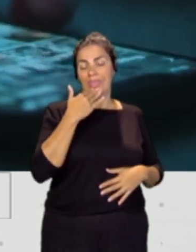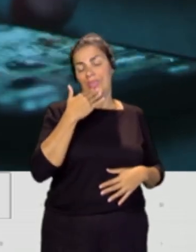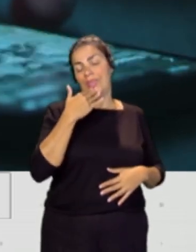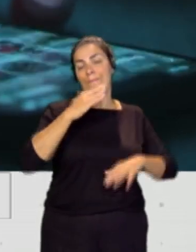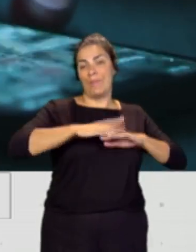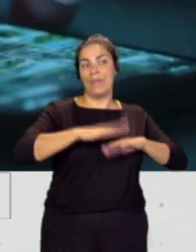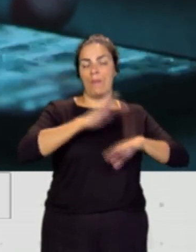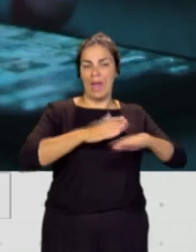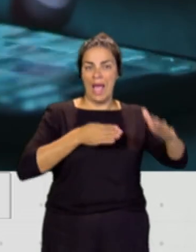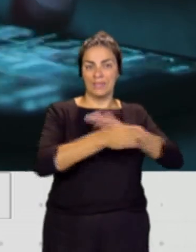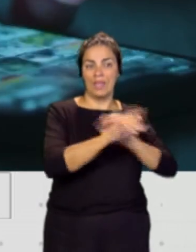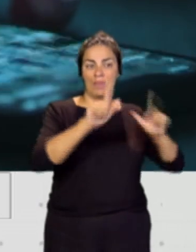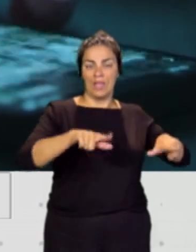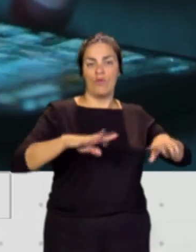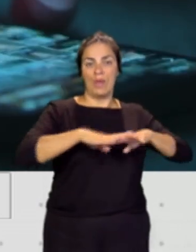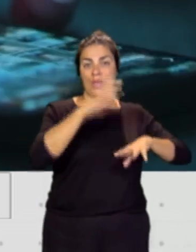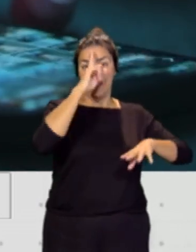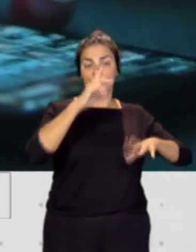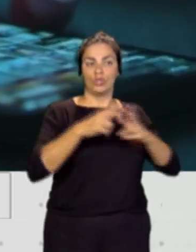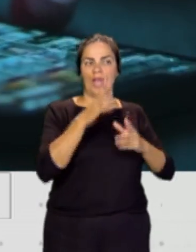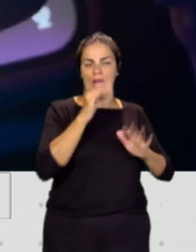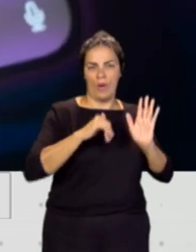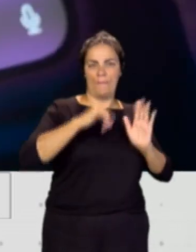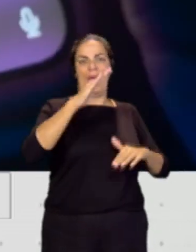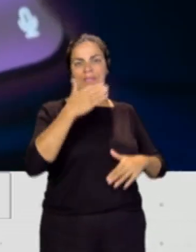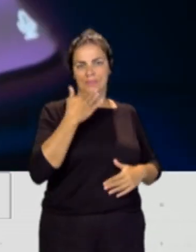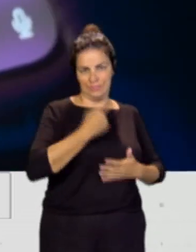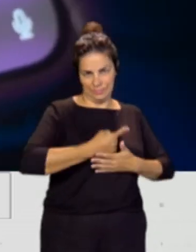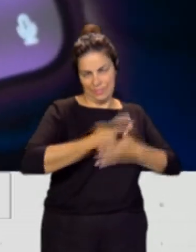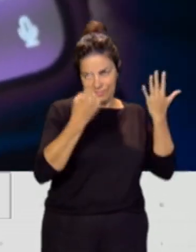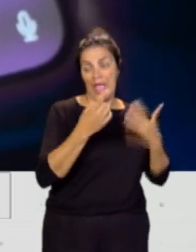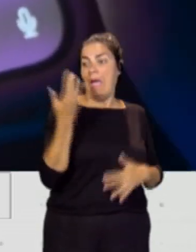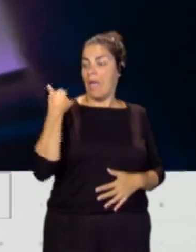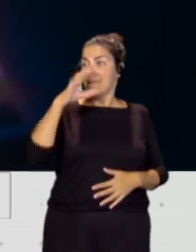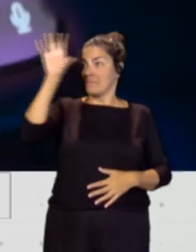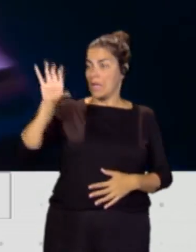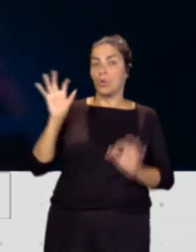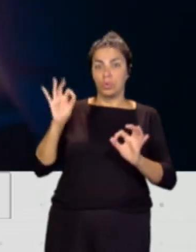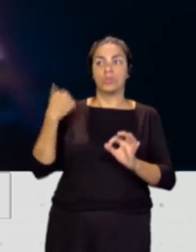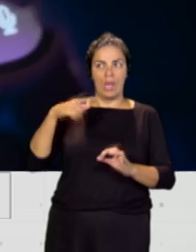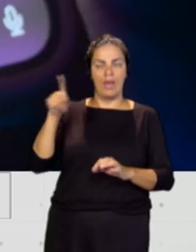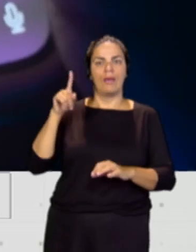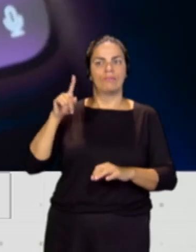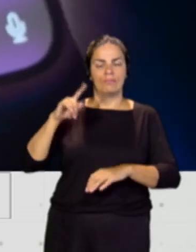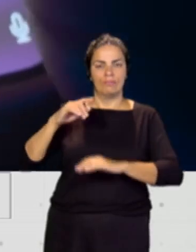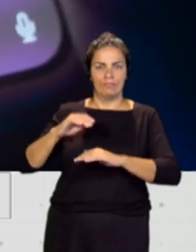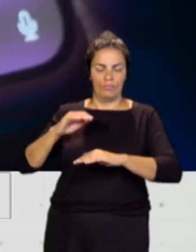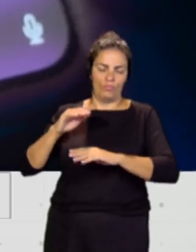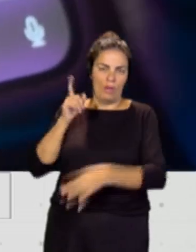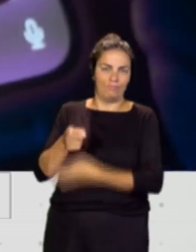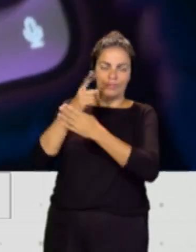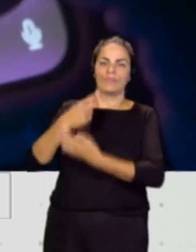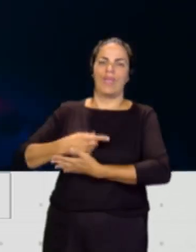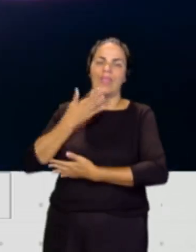las plataformas y redes sociales. En otros países ya estaba establecida justamente esta edad de los 16 años. Recordemos que en España